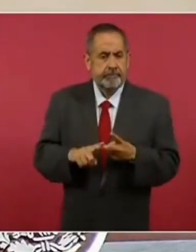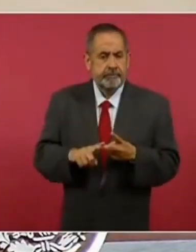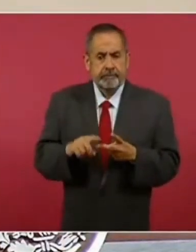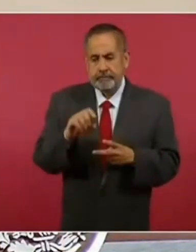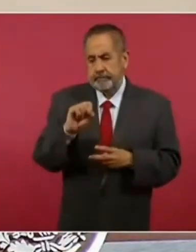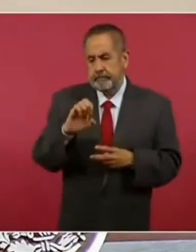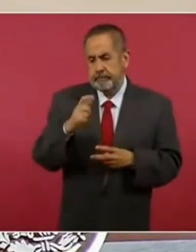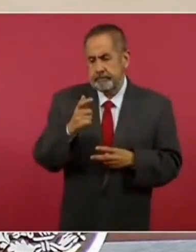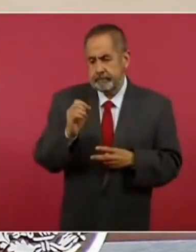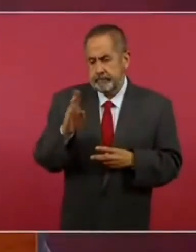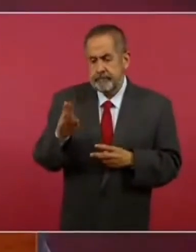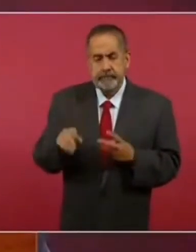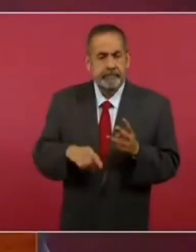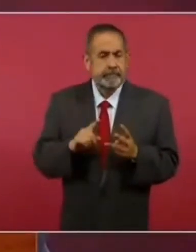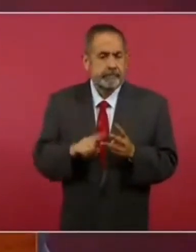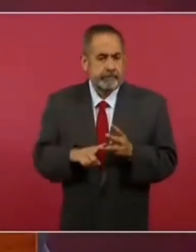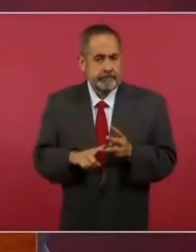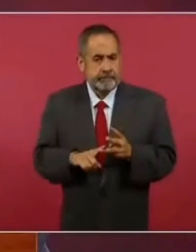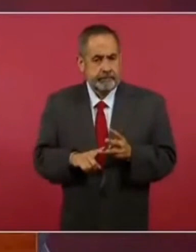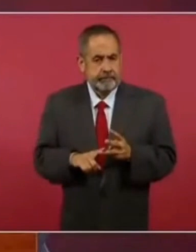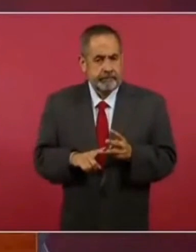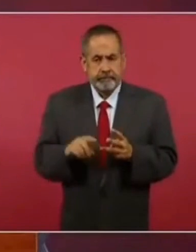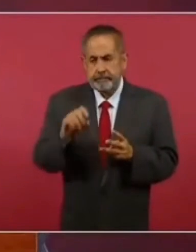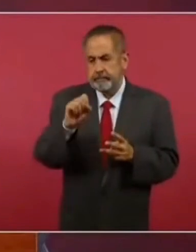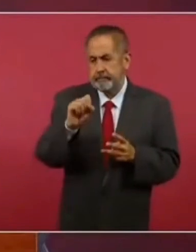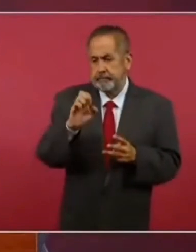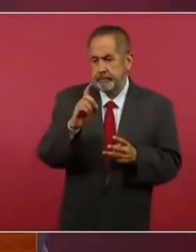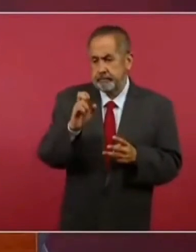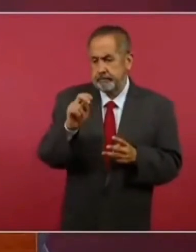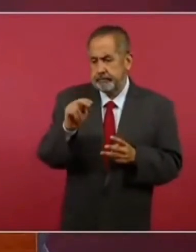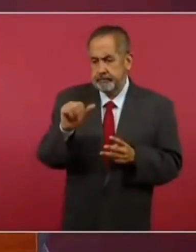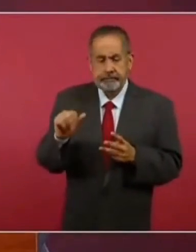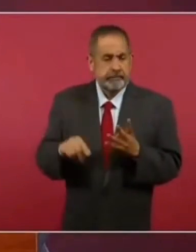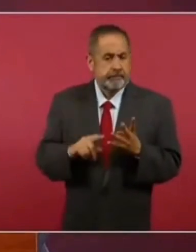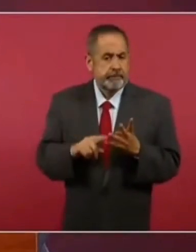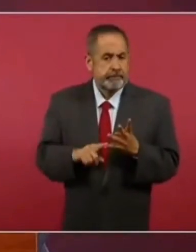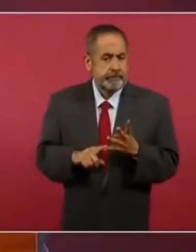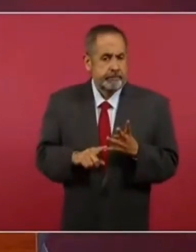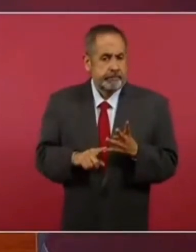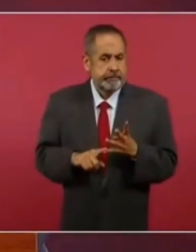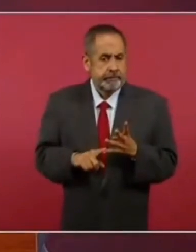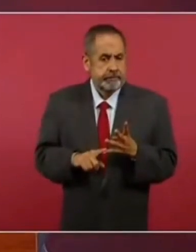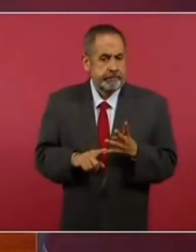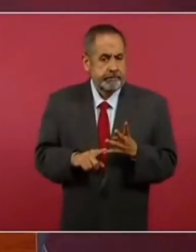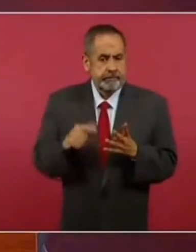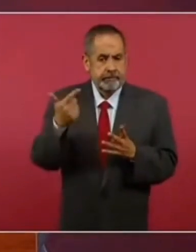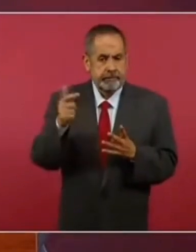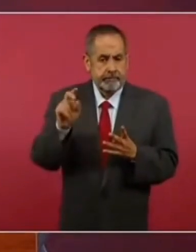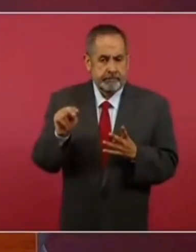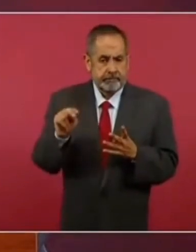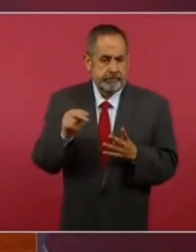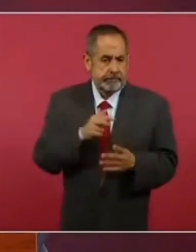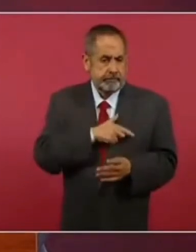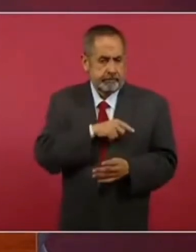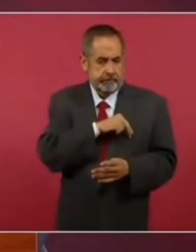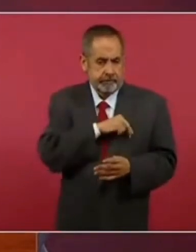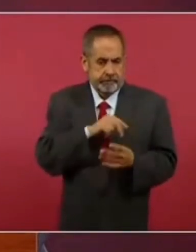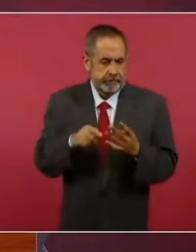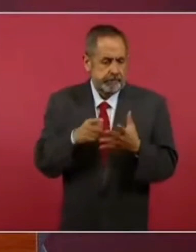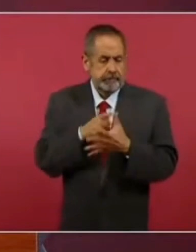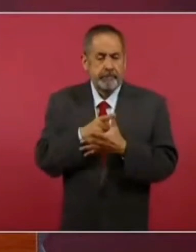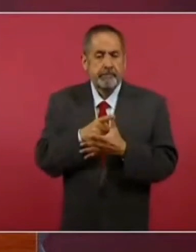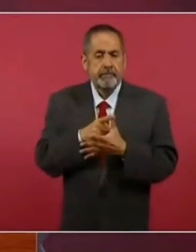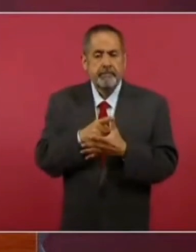de Gobernación, la Secretaría de la Defensa Nacional, la Guardia Nacional, la